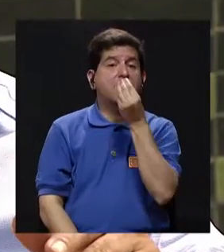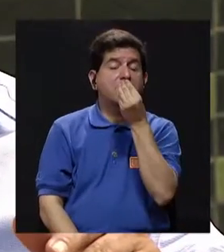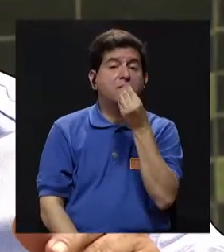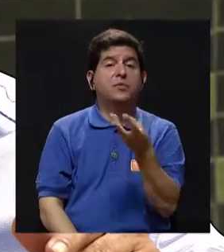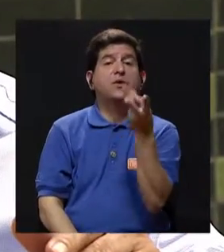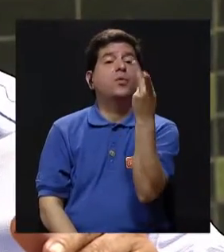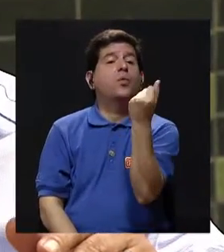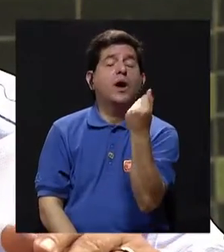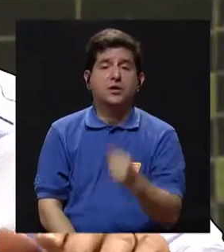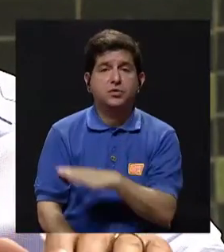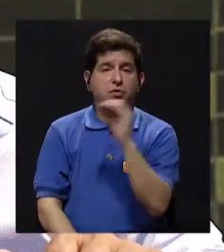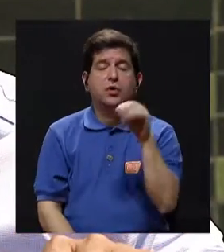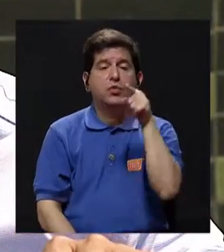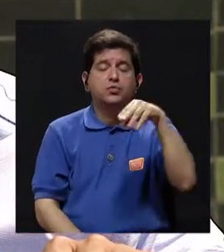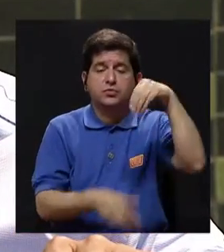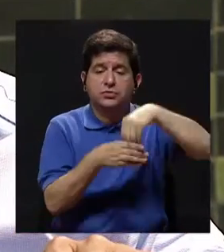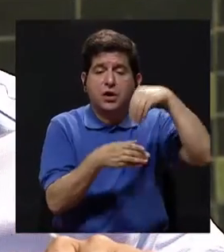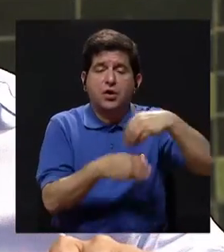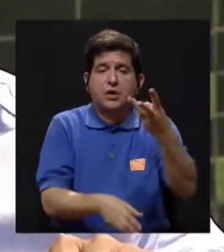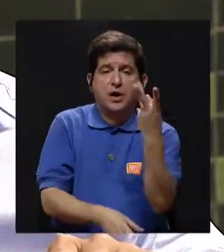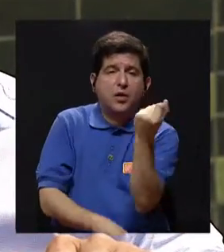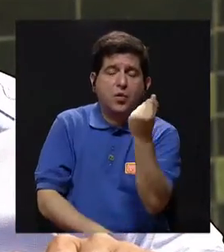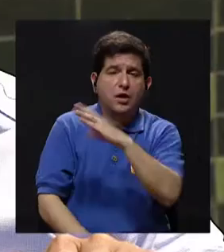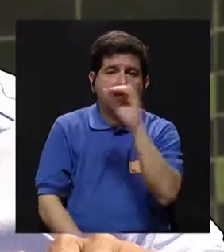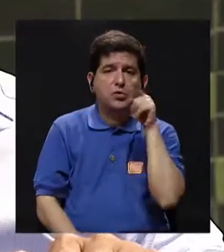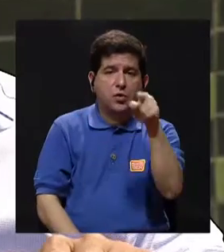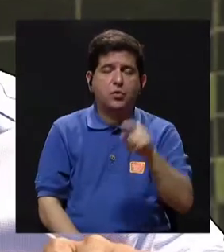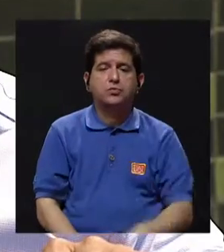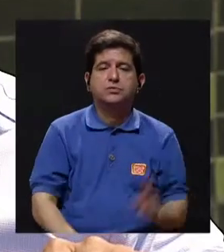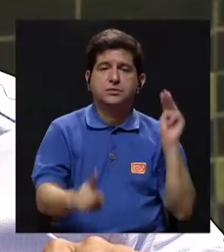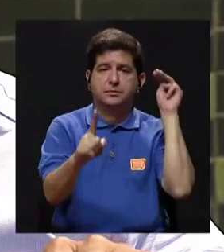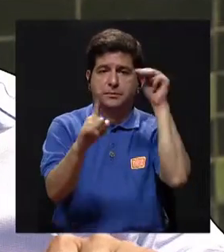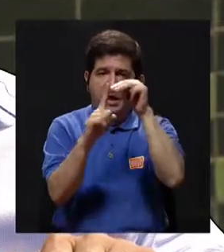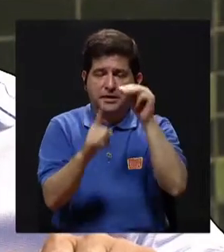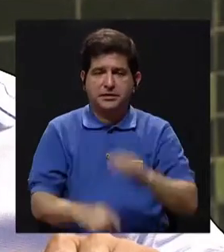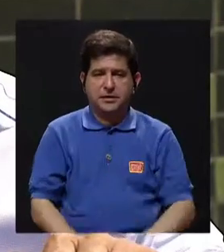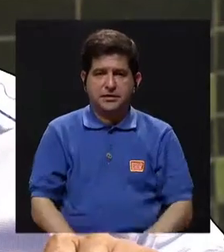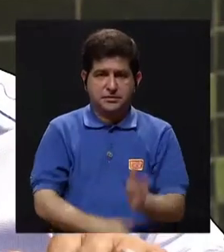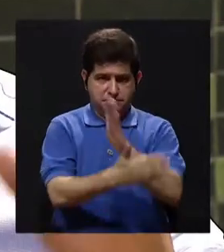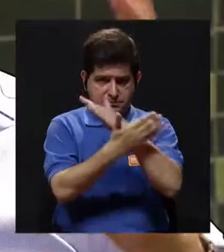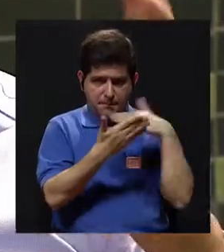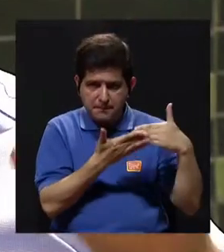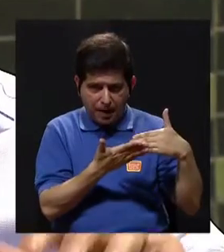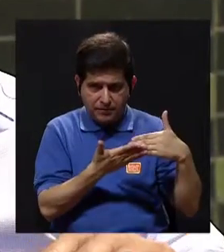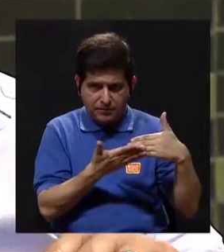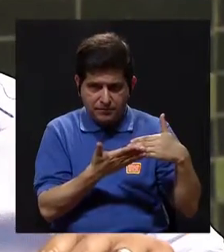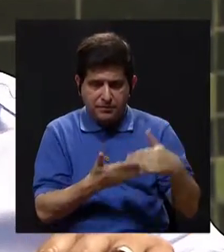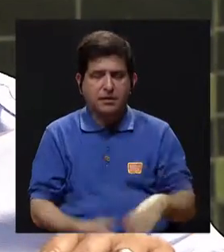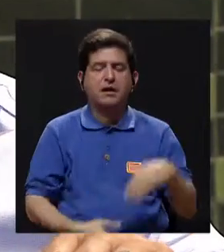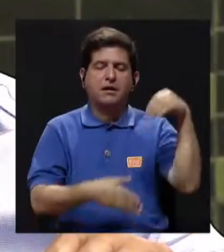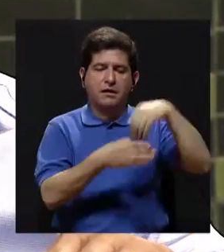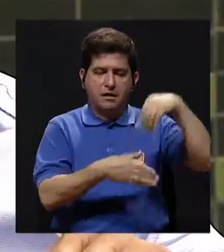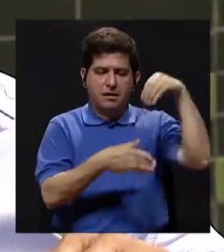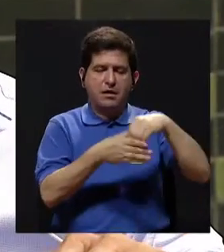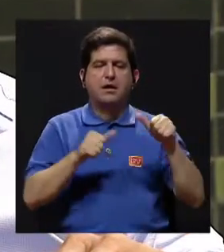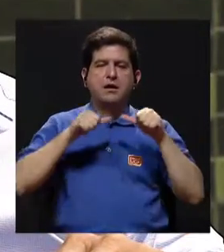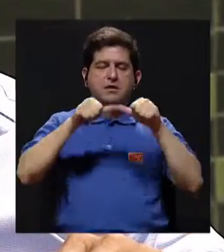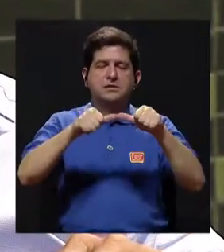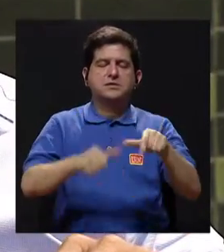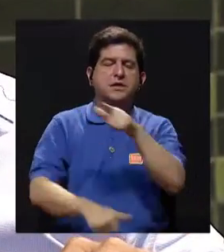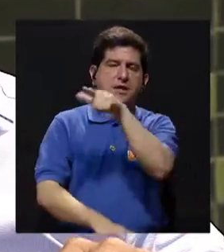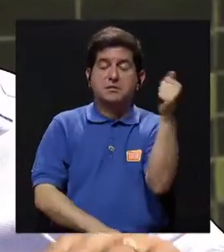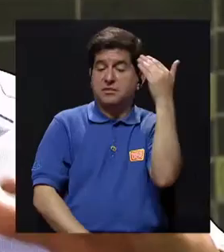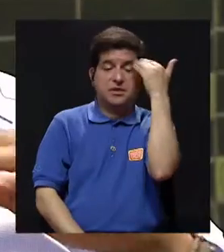comida, como dijimos, cuánto ocupa para su ahorro, cuánto ocupa para sus metas, y una parte pues la pueda ahorrar para el mes